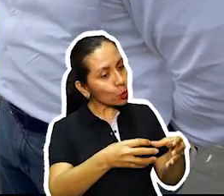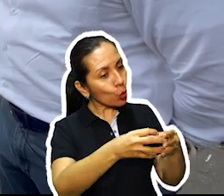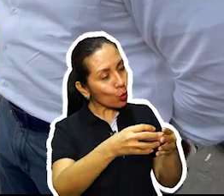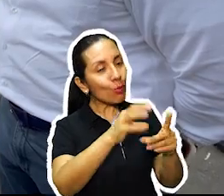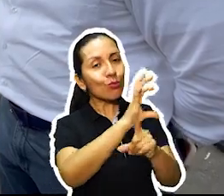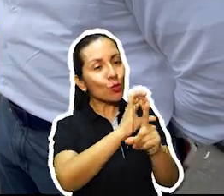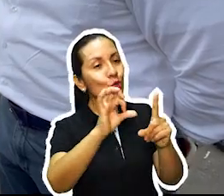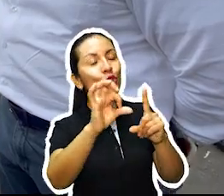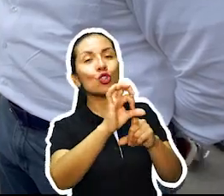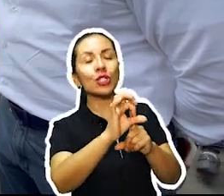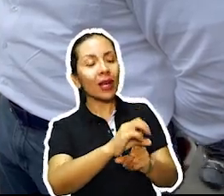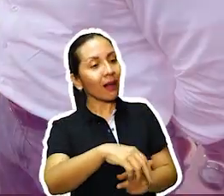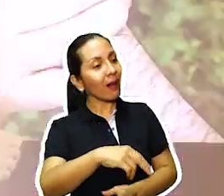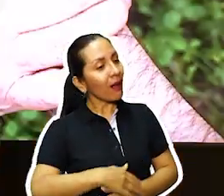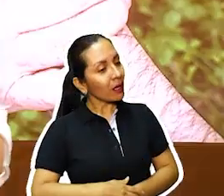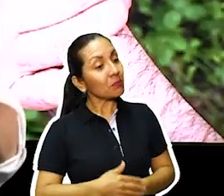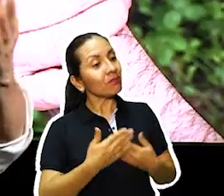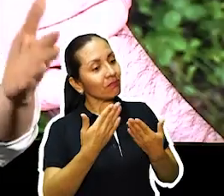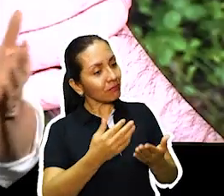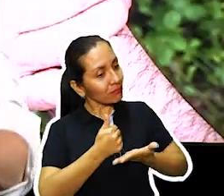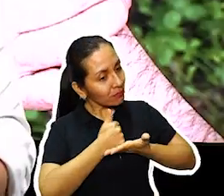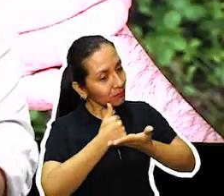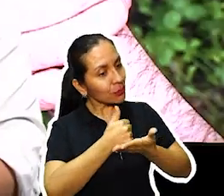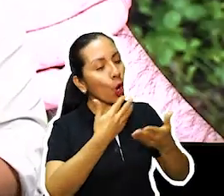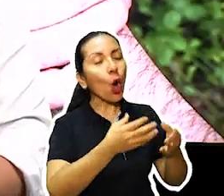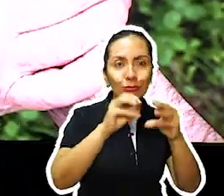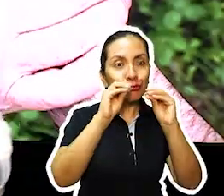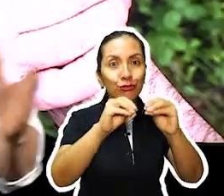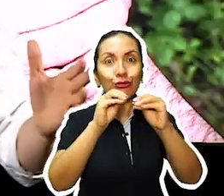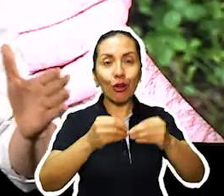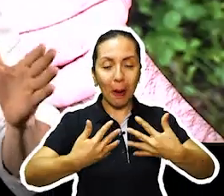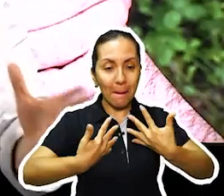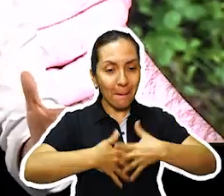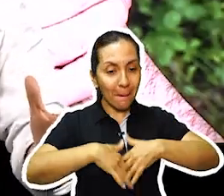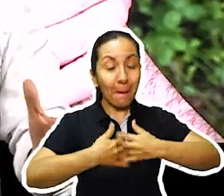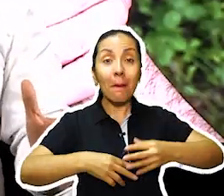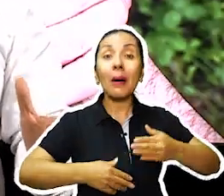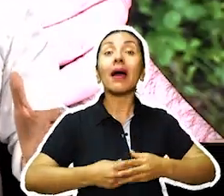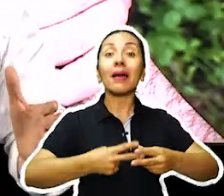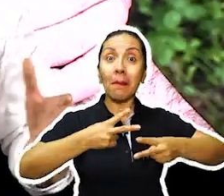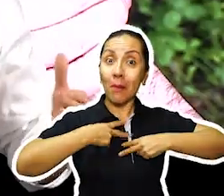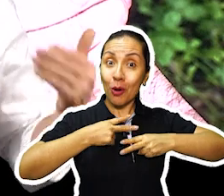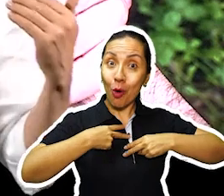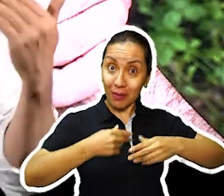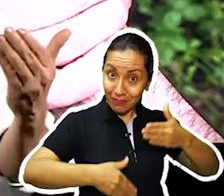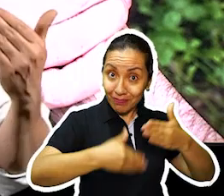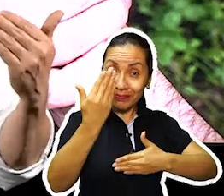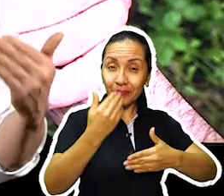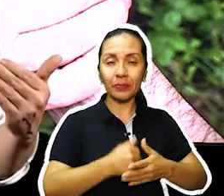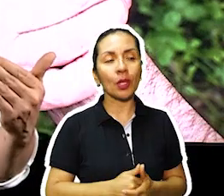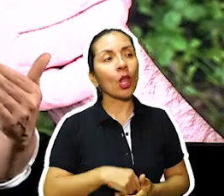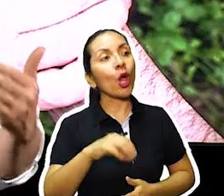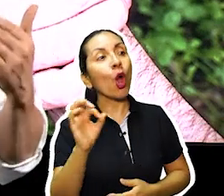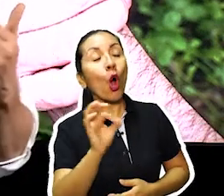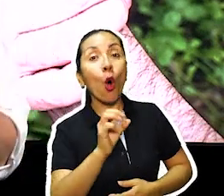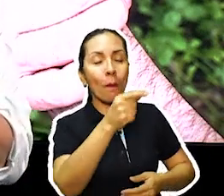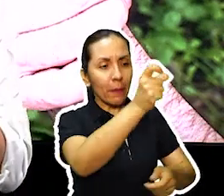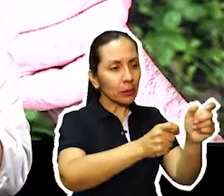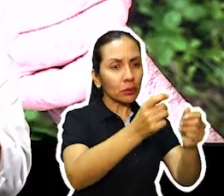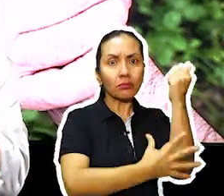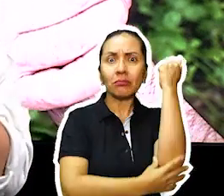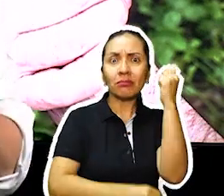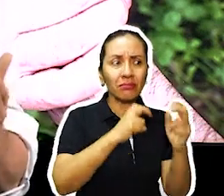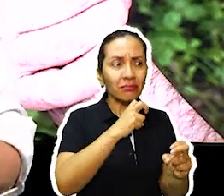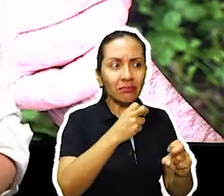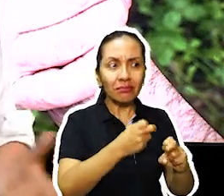sociales, los trabajos que se hacen de diferentes organismos, obviamente los centros de emprendimiento y las jornadas solidarias con aquel que